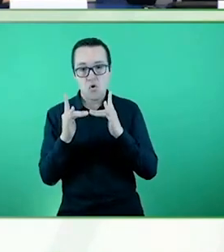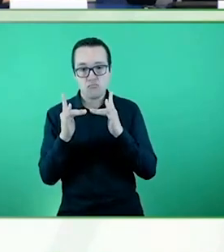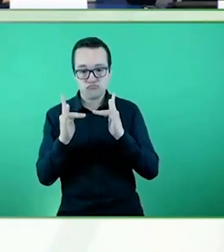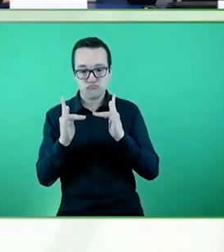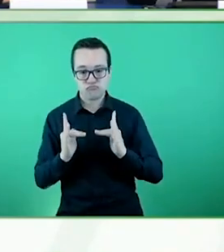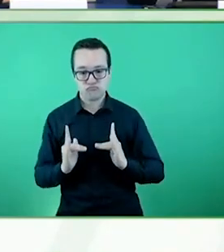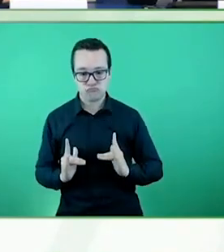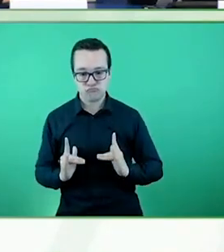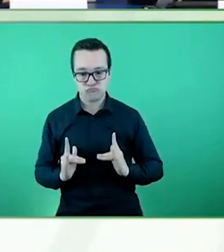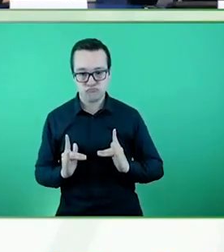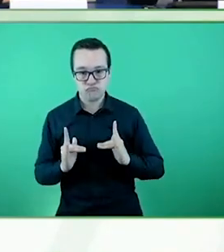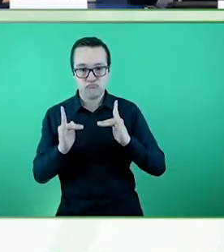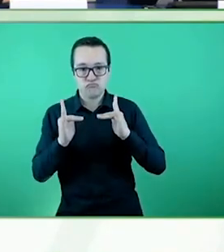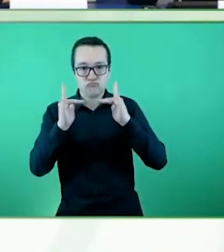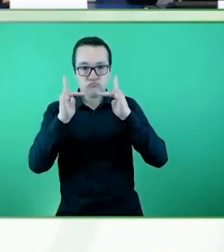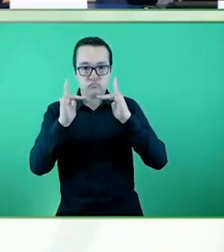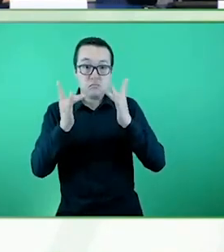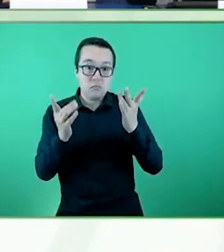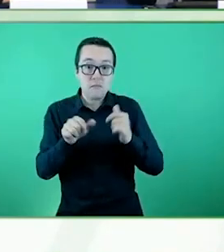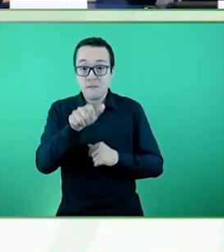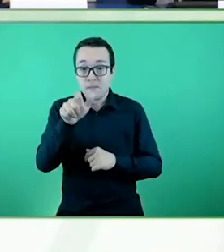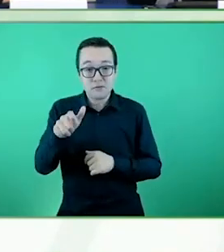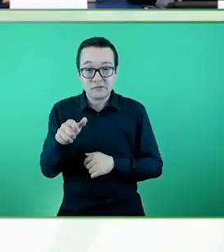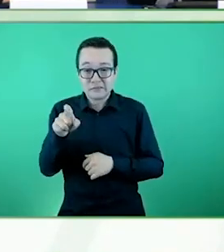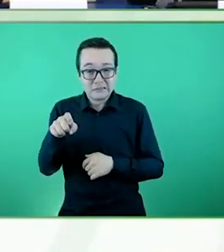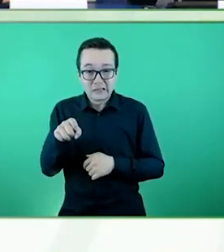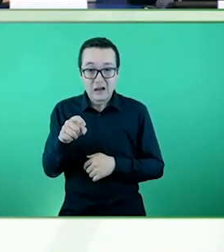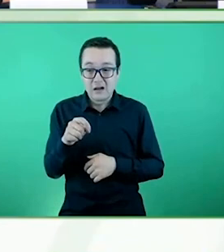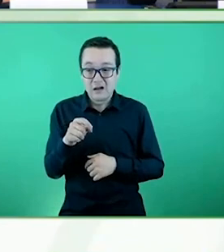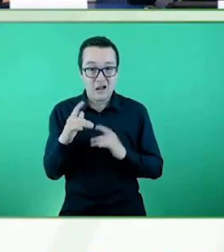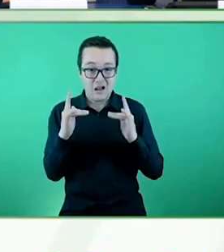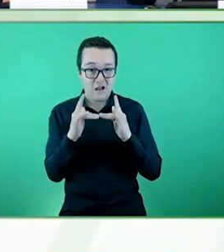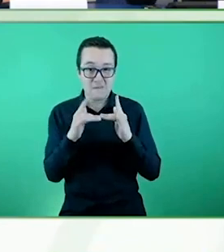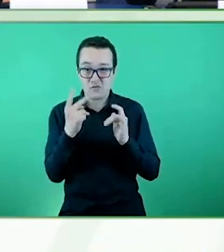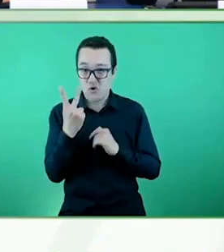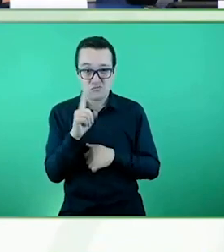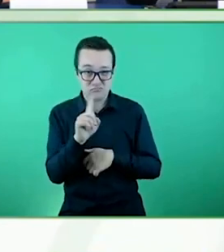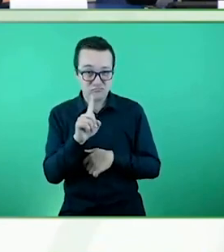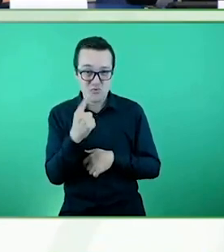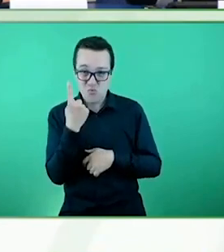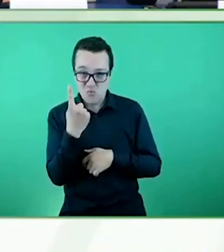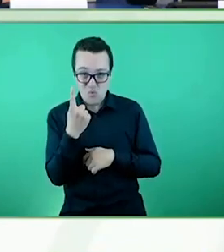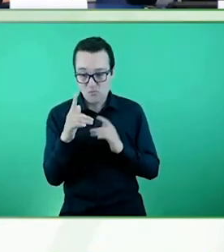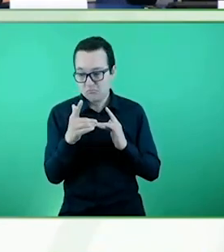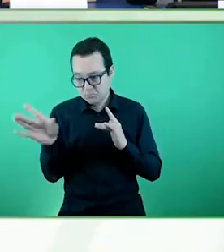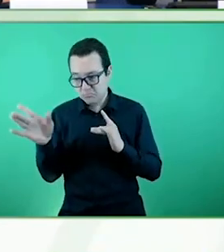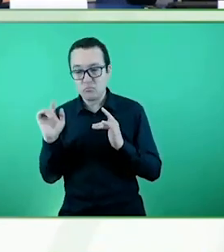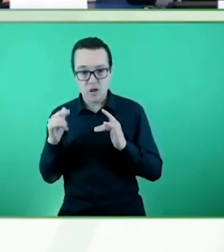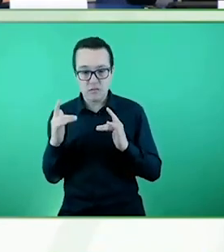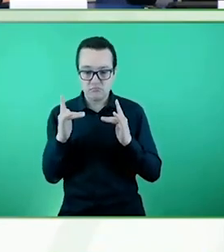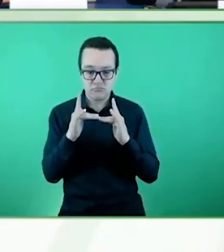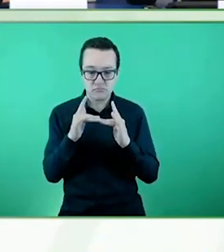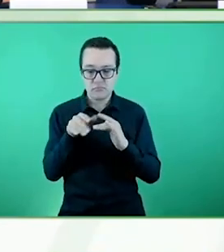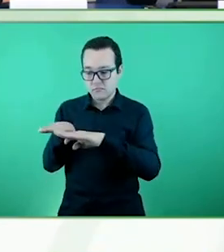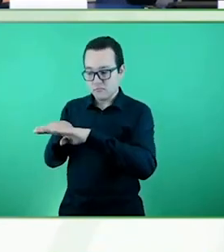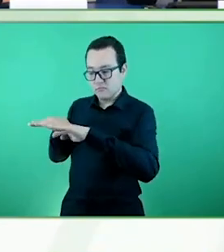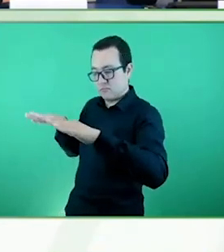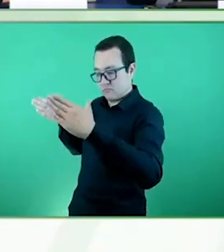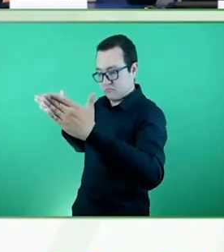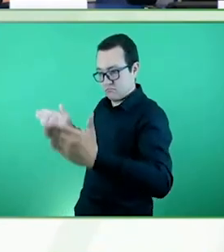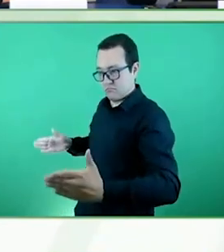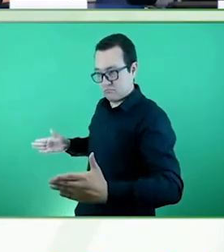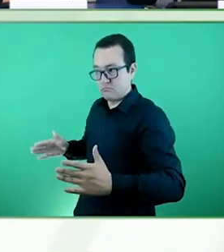quieren dos camas o no quieren una cama, se retira la cama, ahí se le permite poder poner su escritorio, su mesa, bueno,